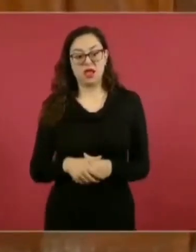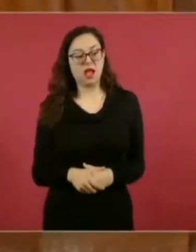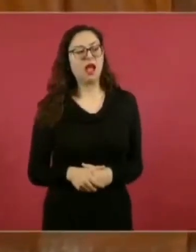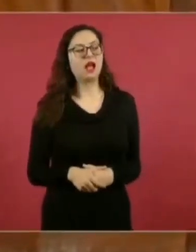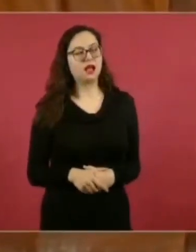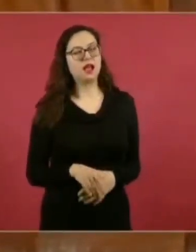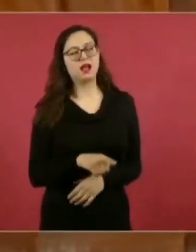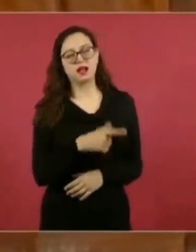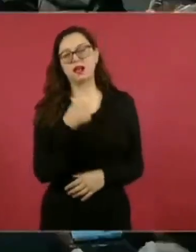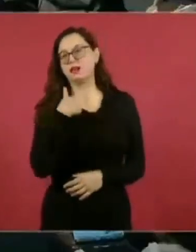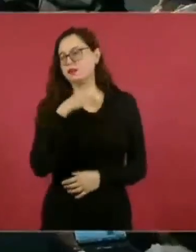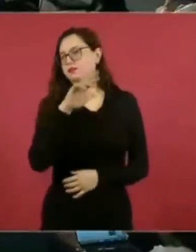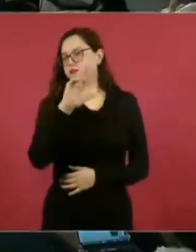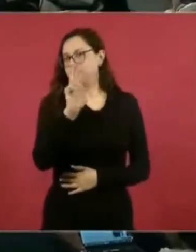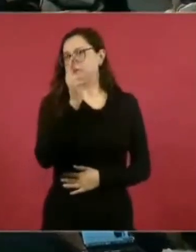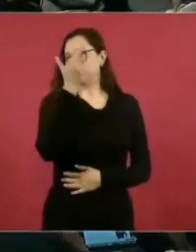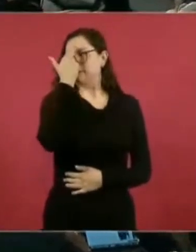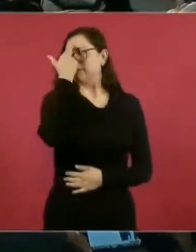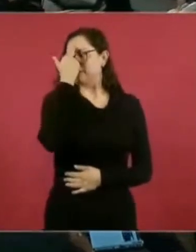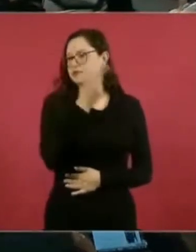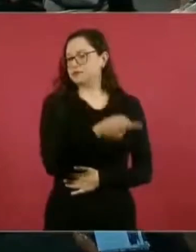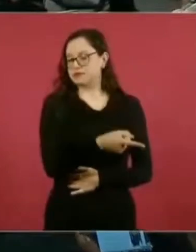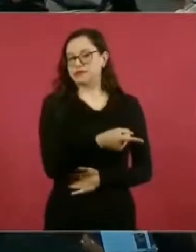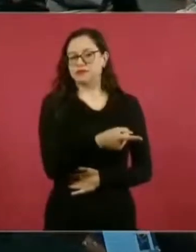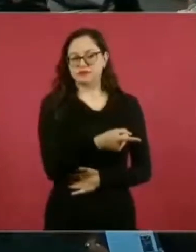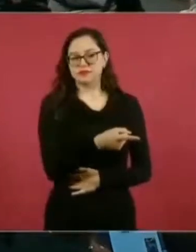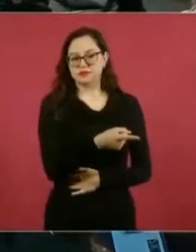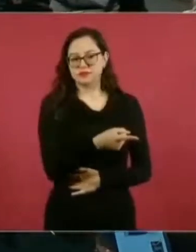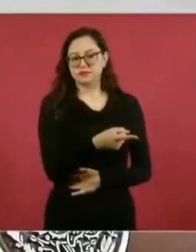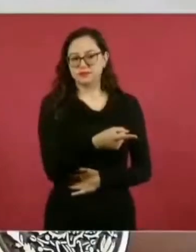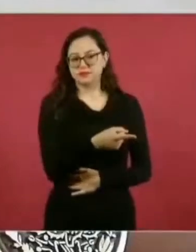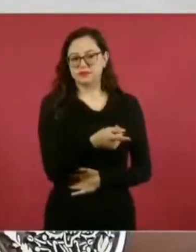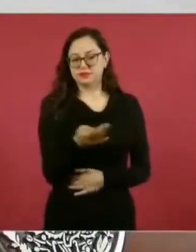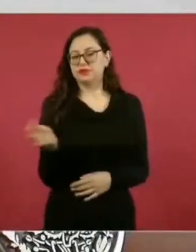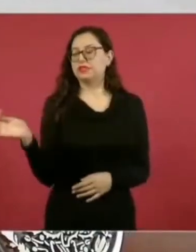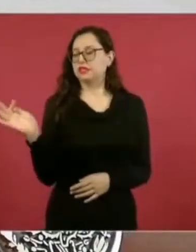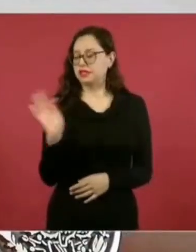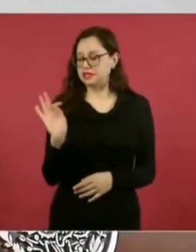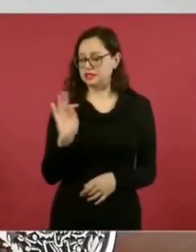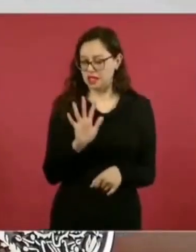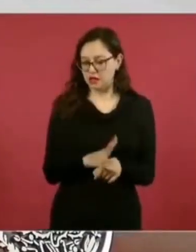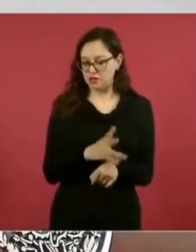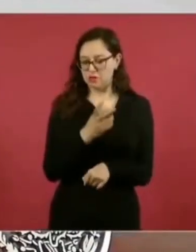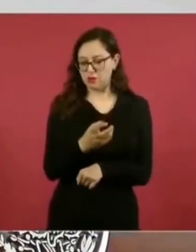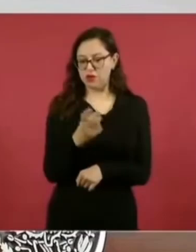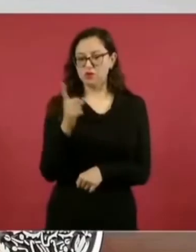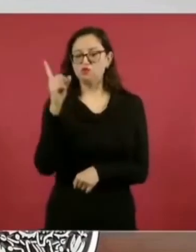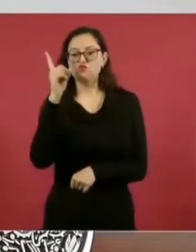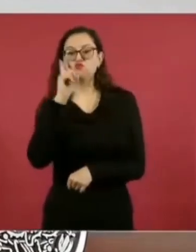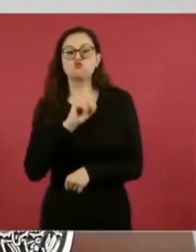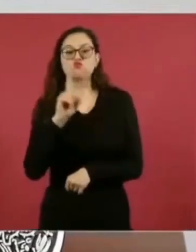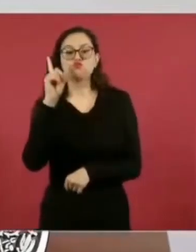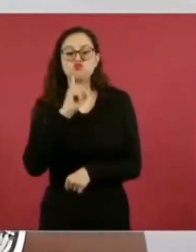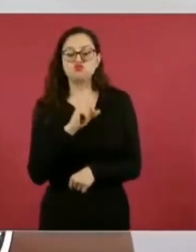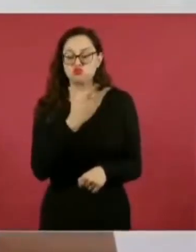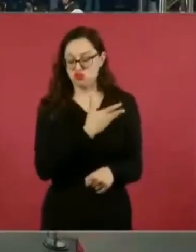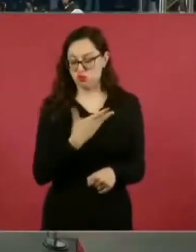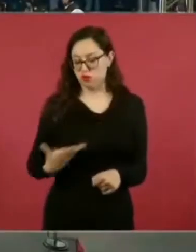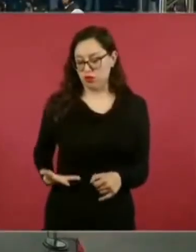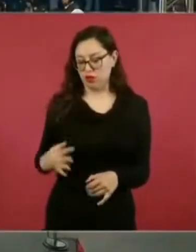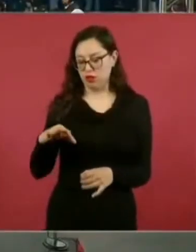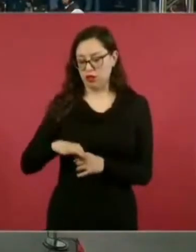querida y respetada,